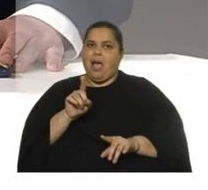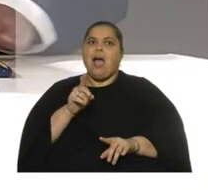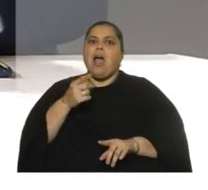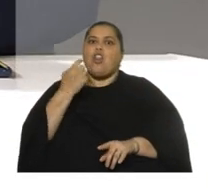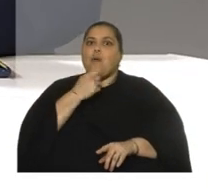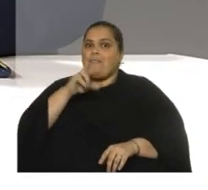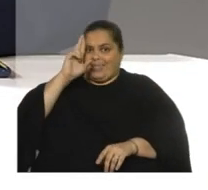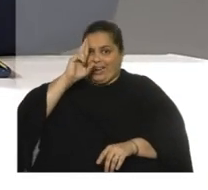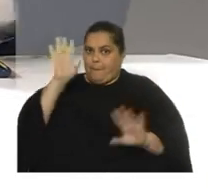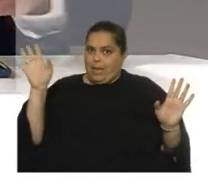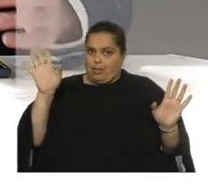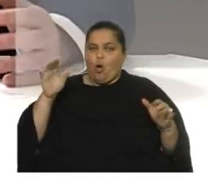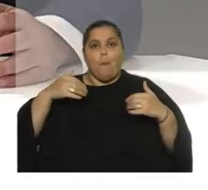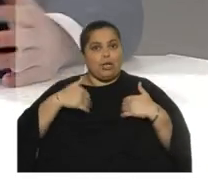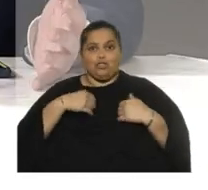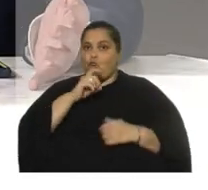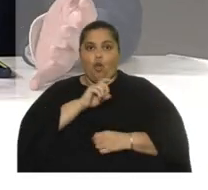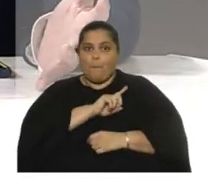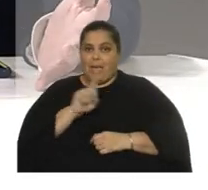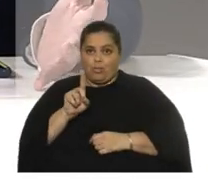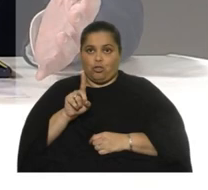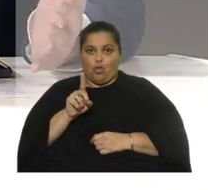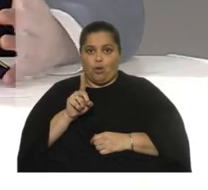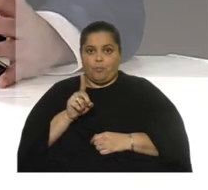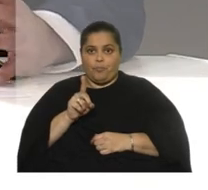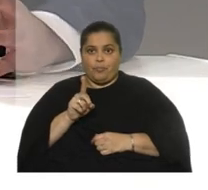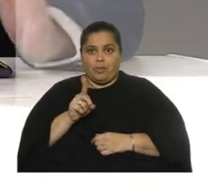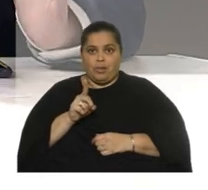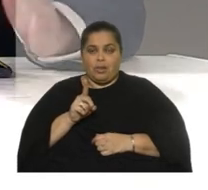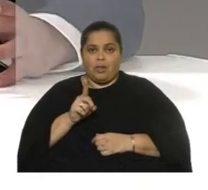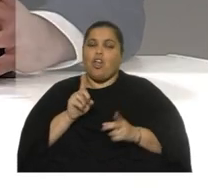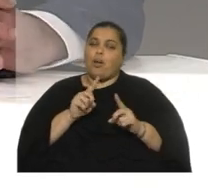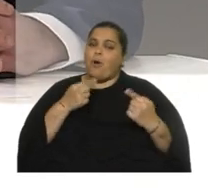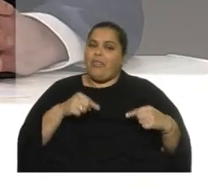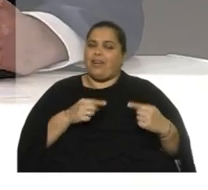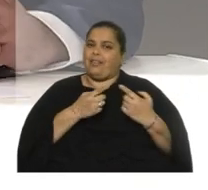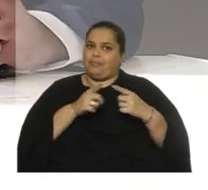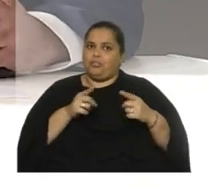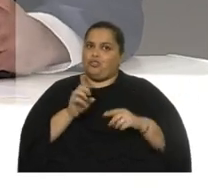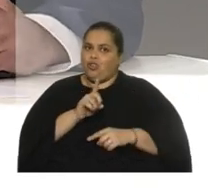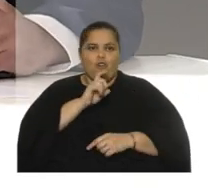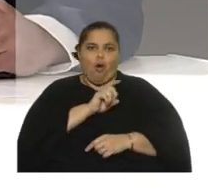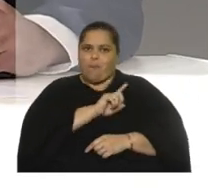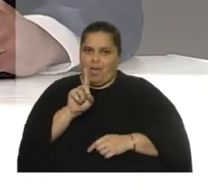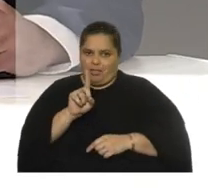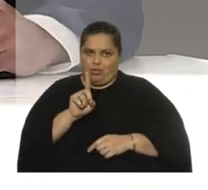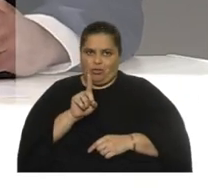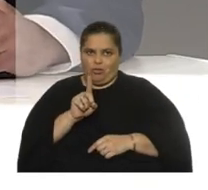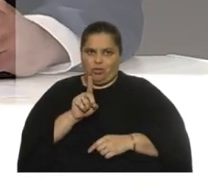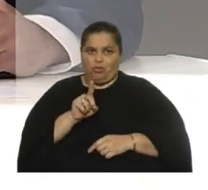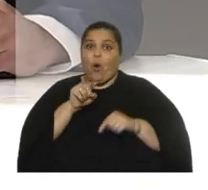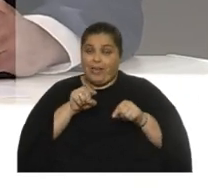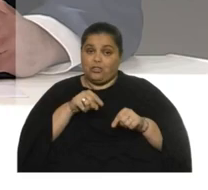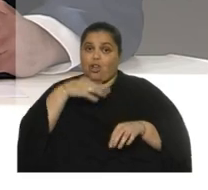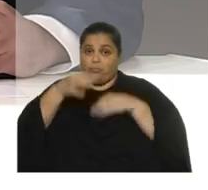falta hacer respeto porque yo no miento. Porque me parece que está dirigiendo el debate. No, yo no miento. ¿Está? La cosa que se instaló